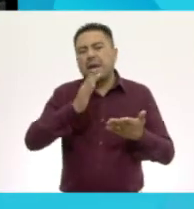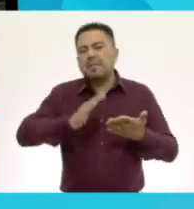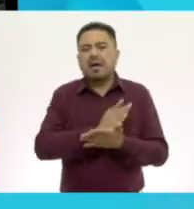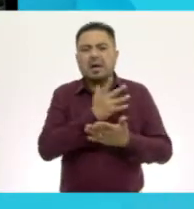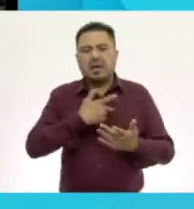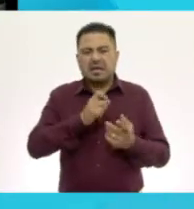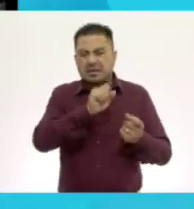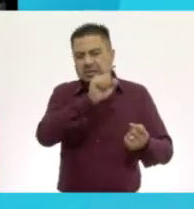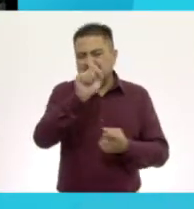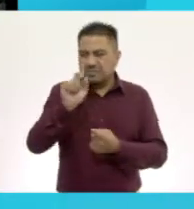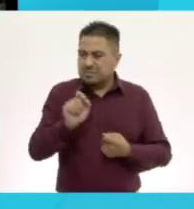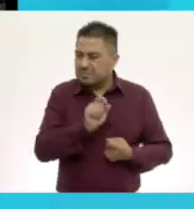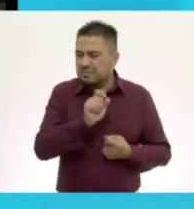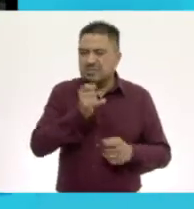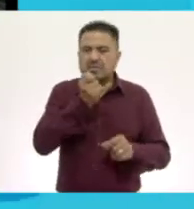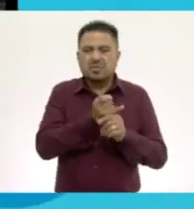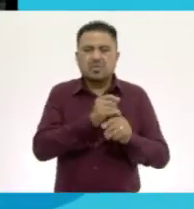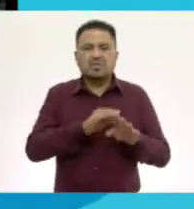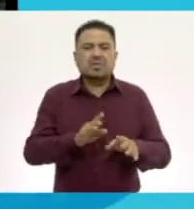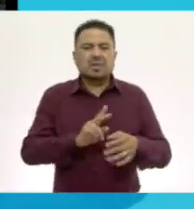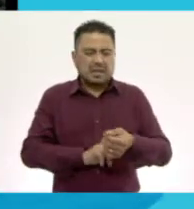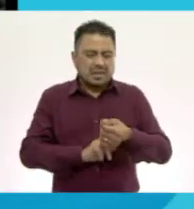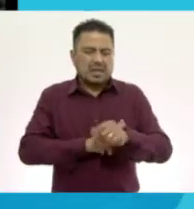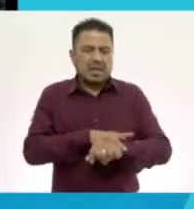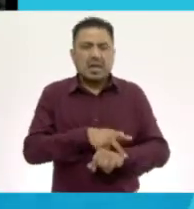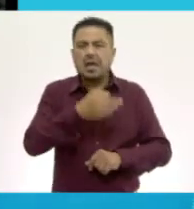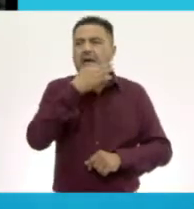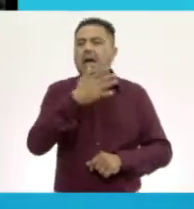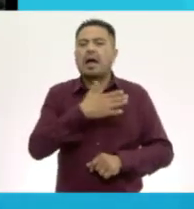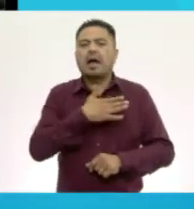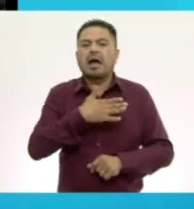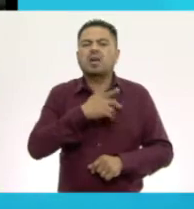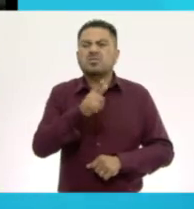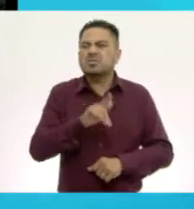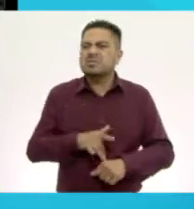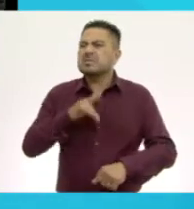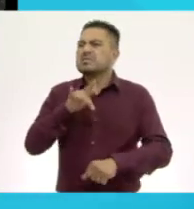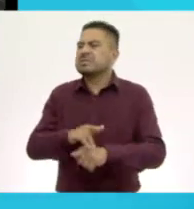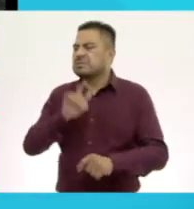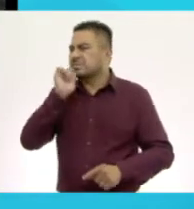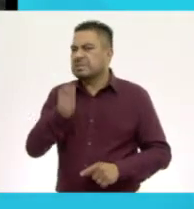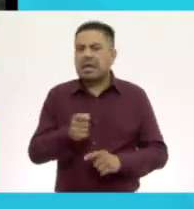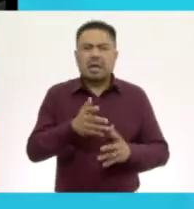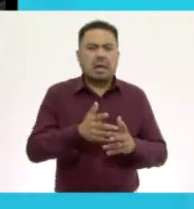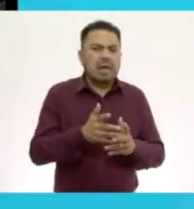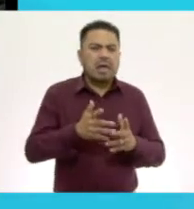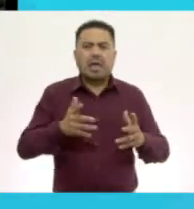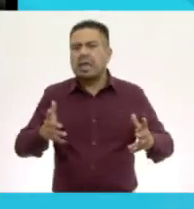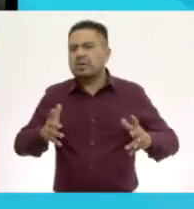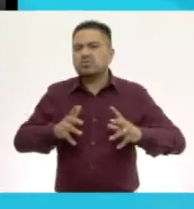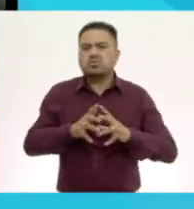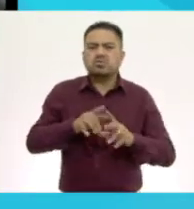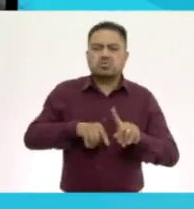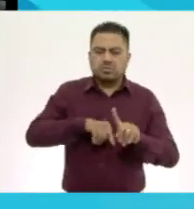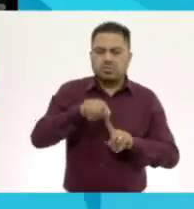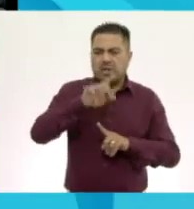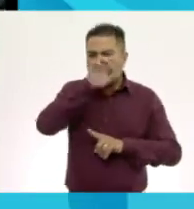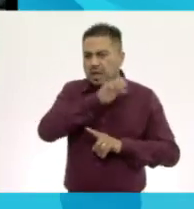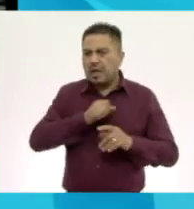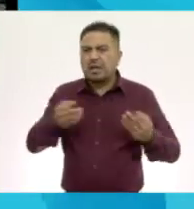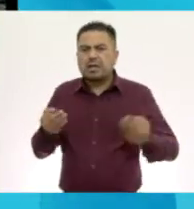piel que reciben la información y nos dicen que estamos tocando. De qué tamaño es, su temperatura.